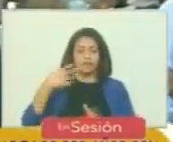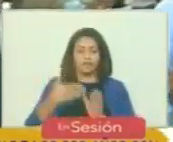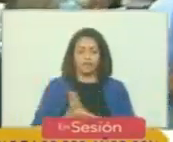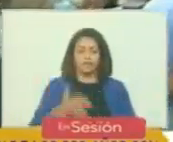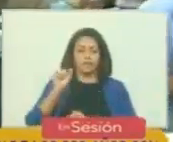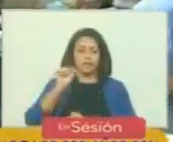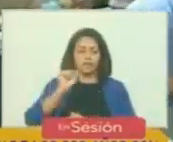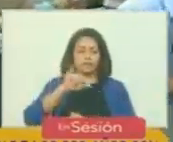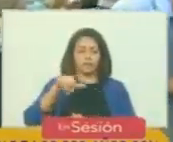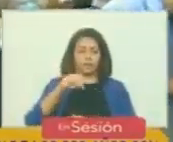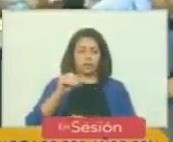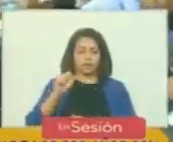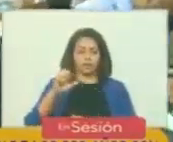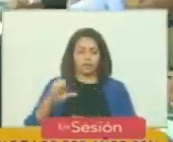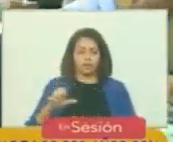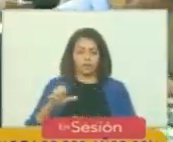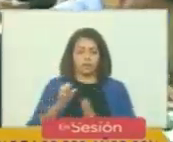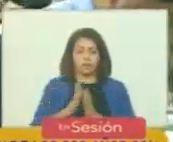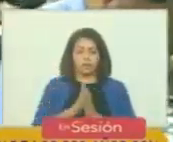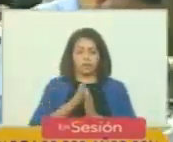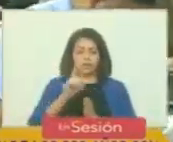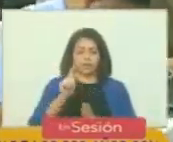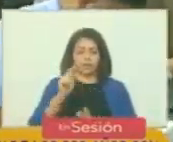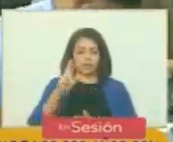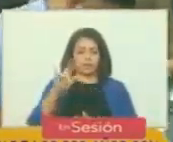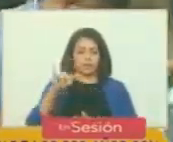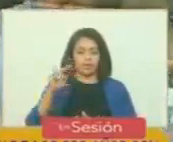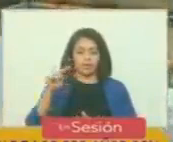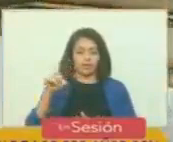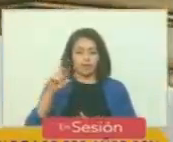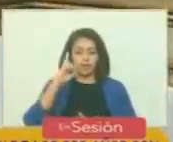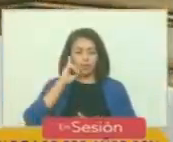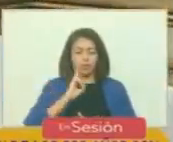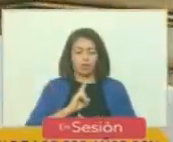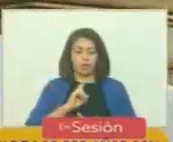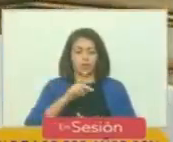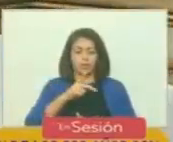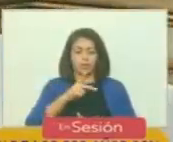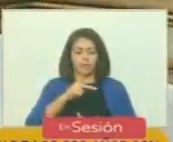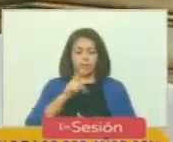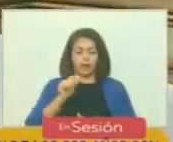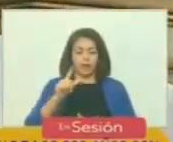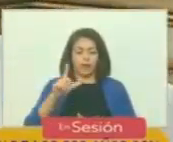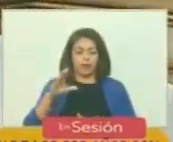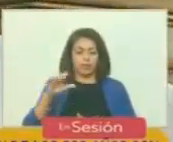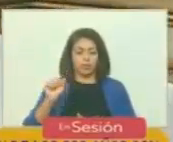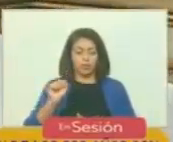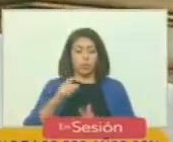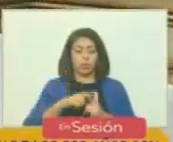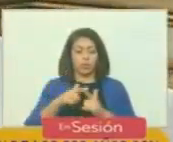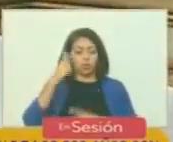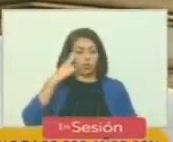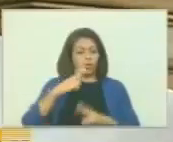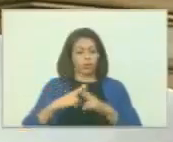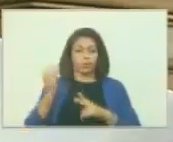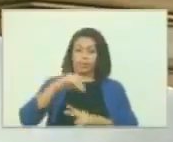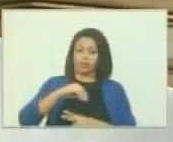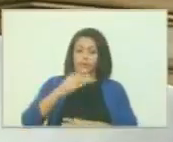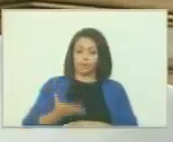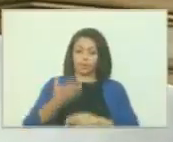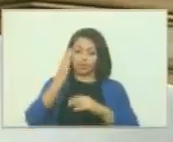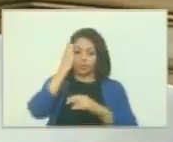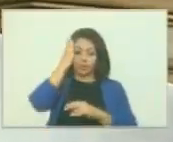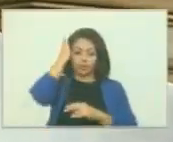Simón José Antonio de la Santísima Trinidad Bolívar Palacios y Blanco. El más honorable de los próceres